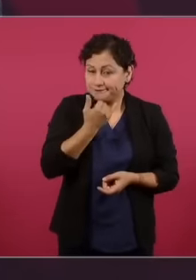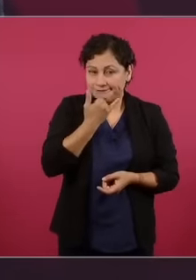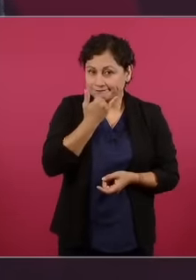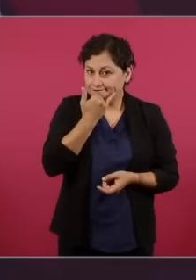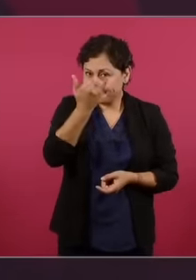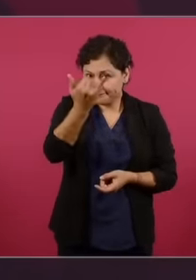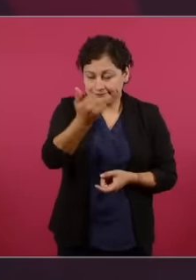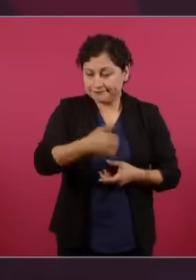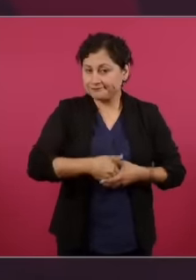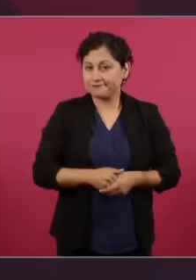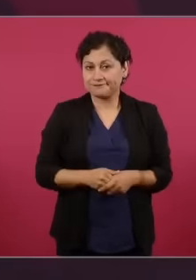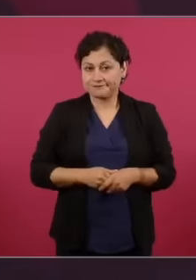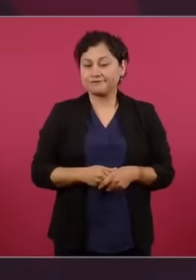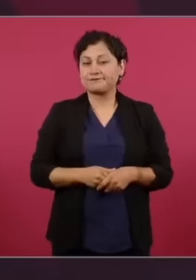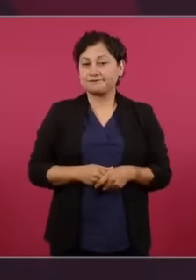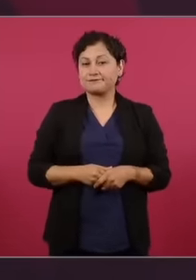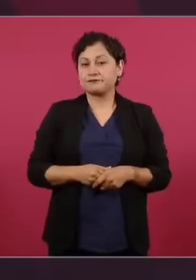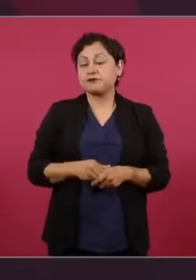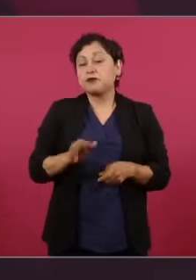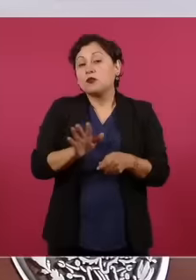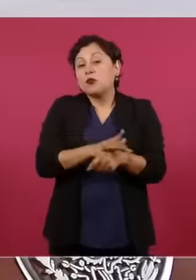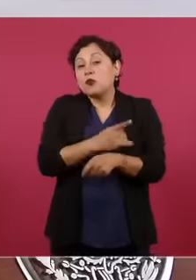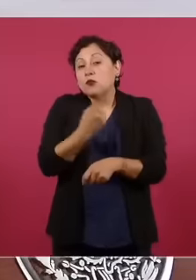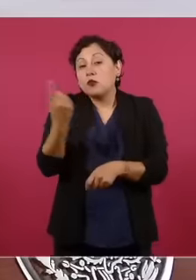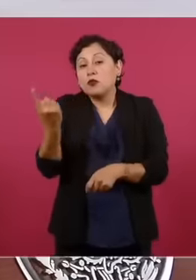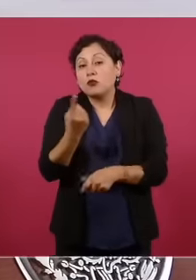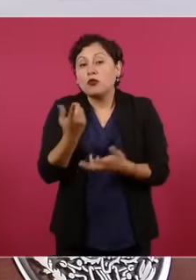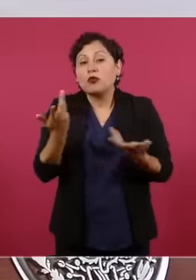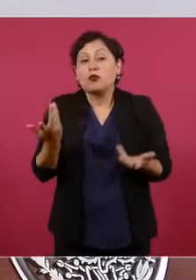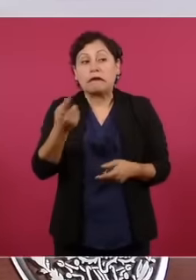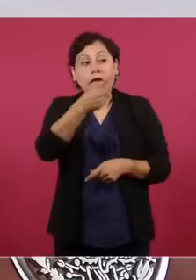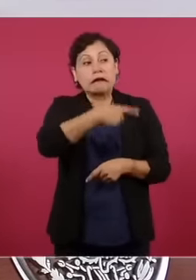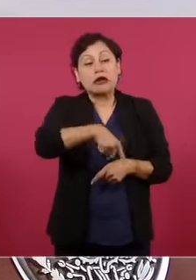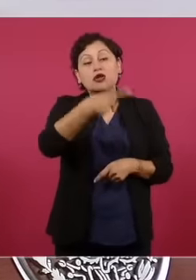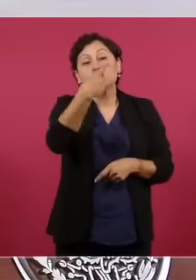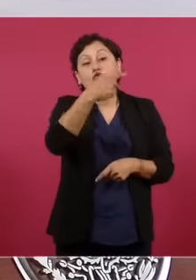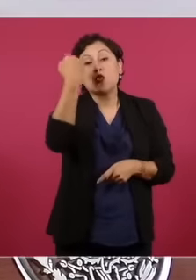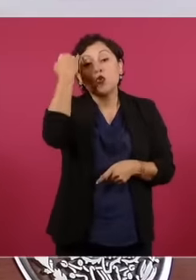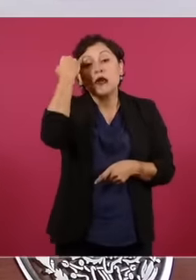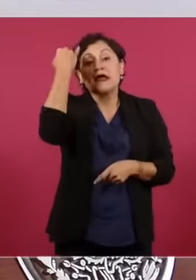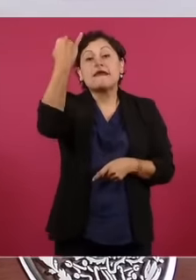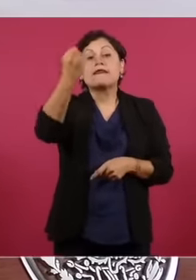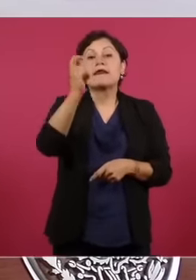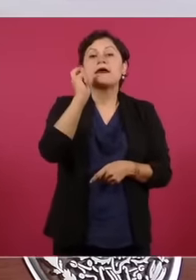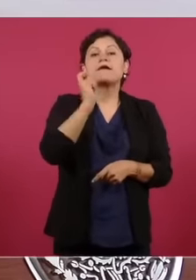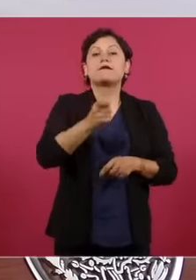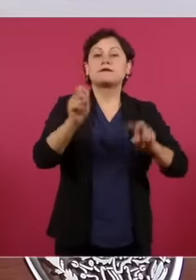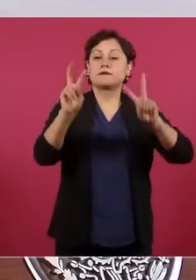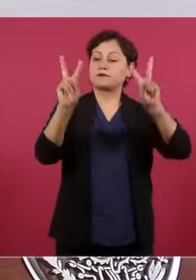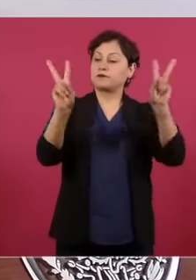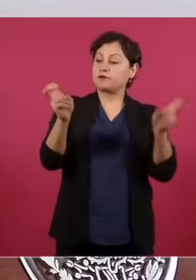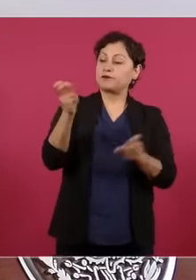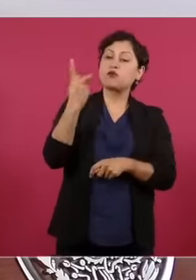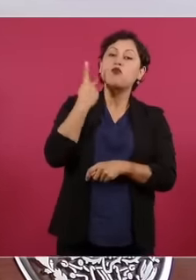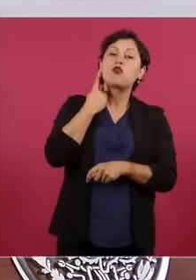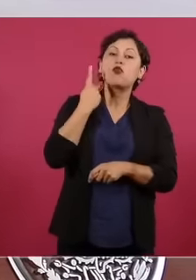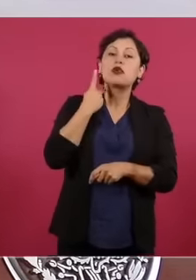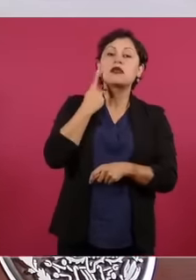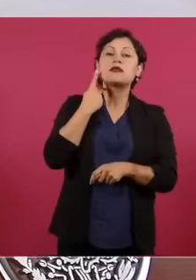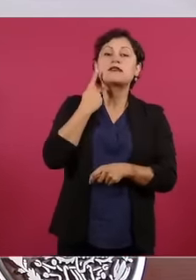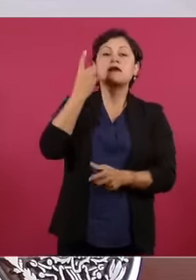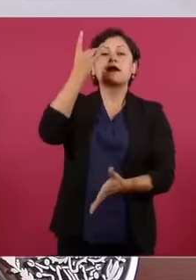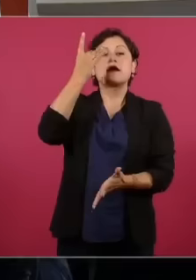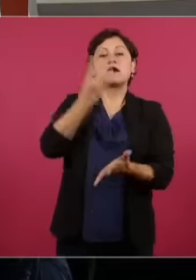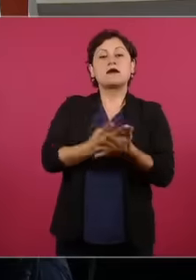Se quedaron Con la idea De que la política Es asunto De los políticos Y que el pueblo Y tonto Que el pueblo No